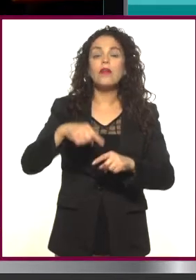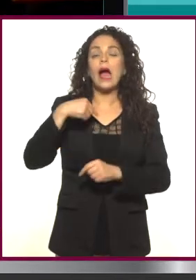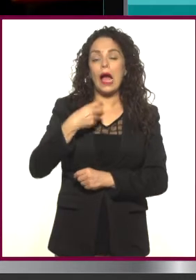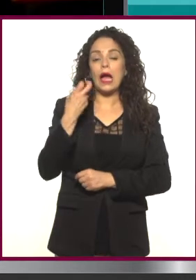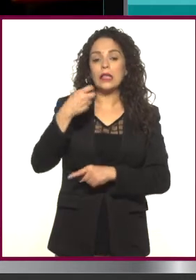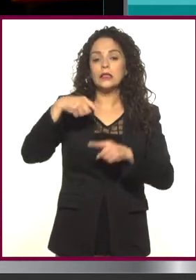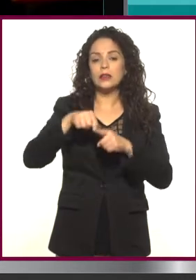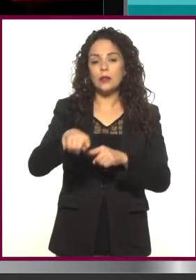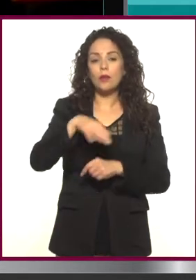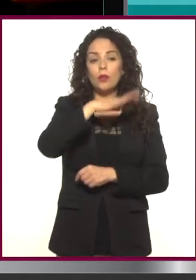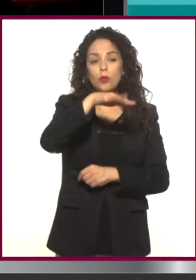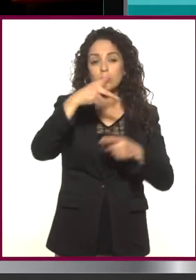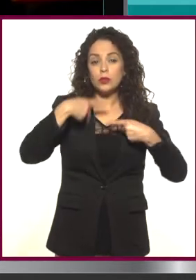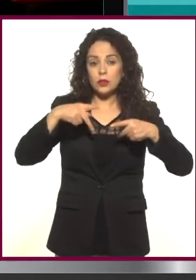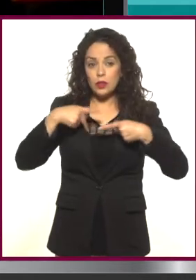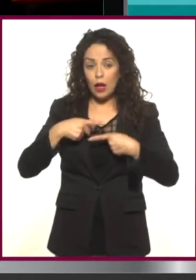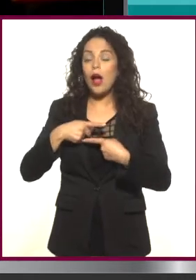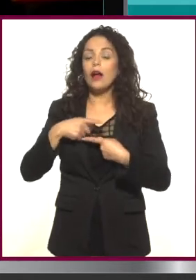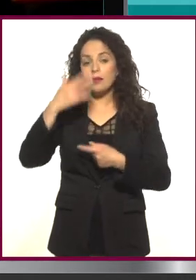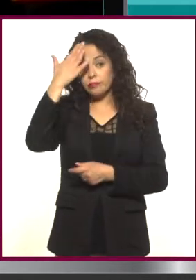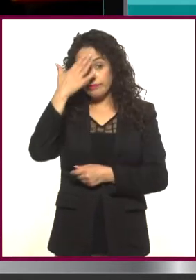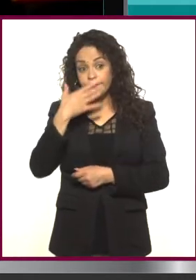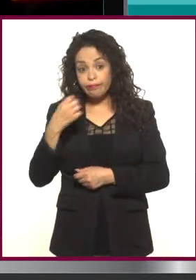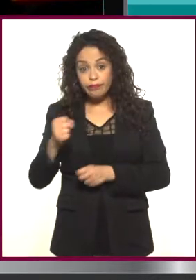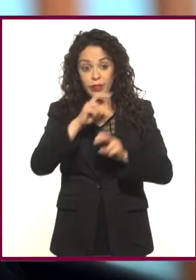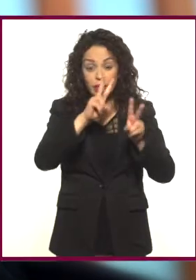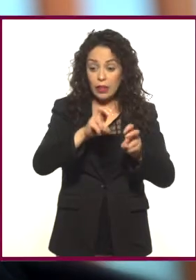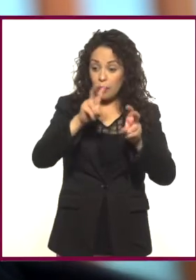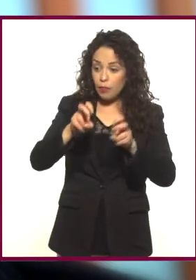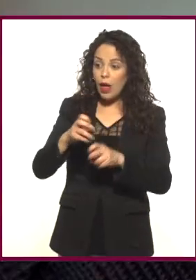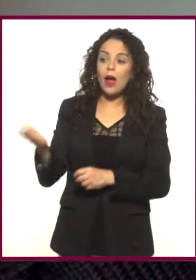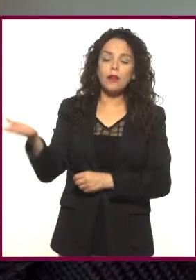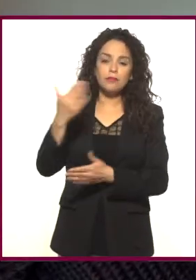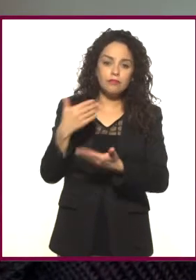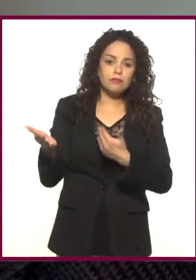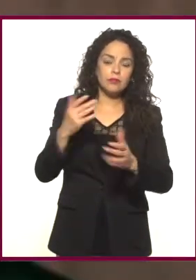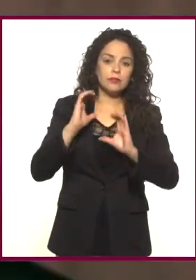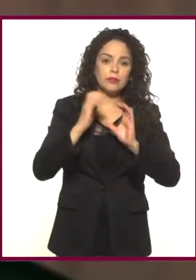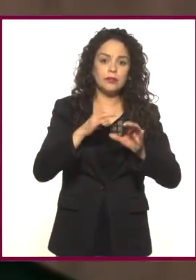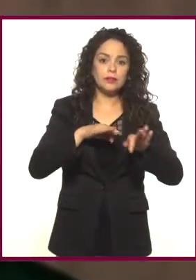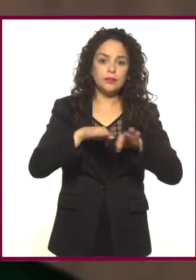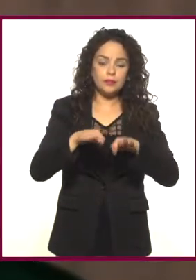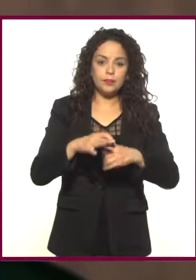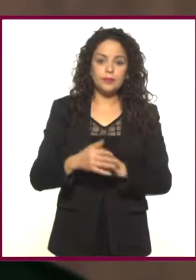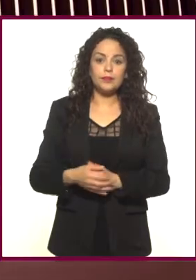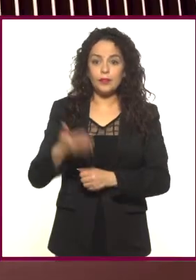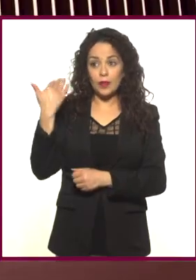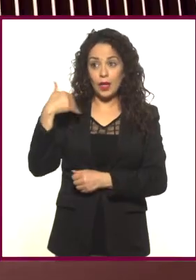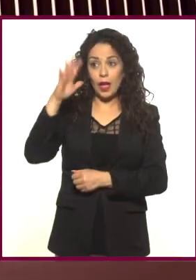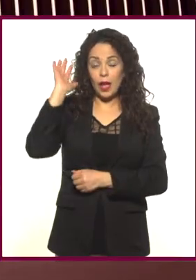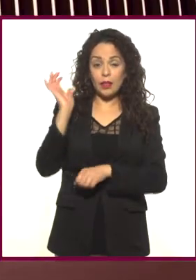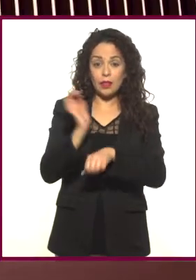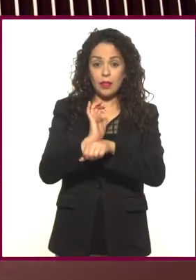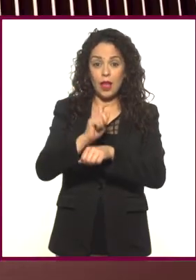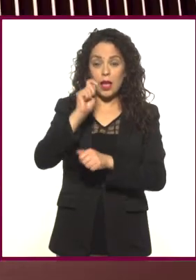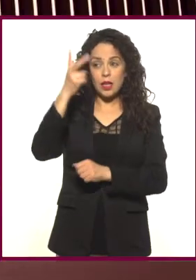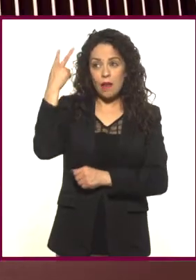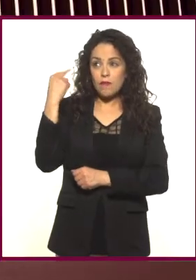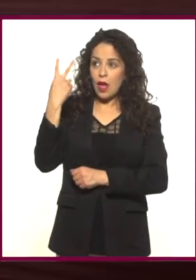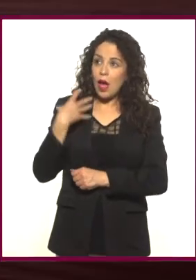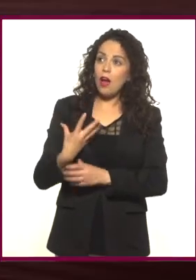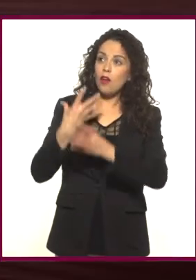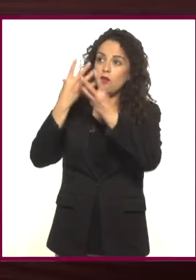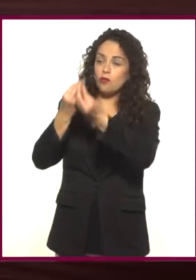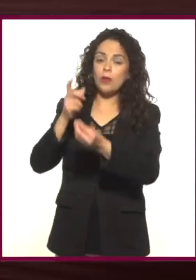colaboraciones. Entonces, con la película de Purgatorio, donde viajamos a la frontera de México-Estados